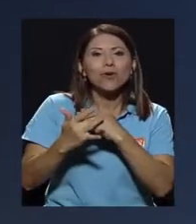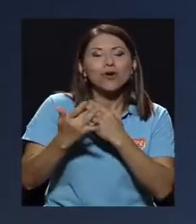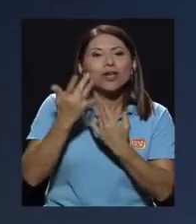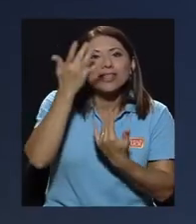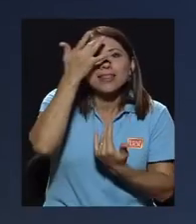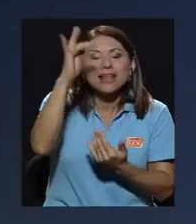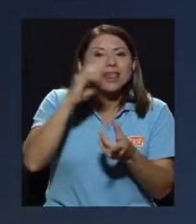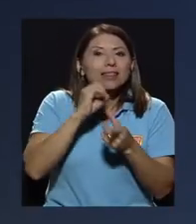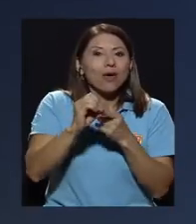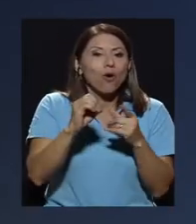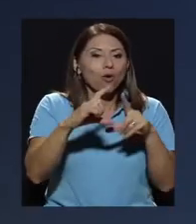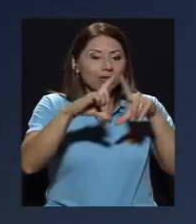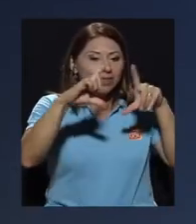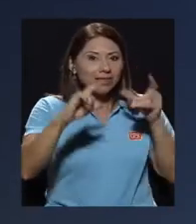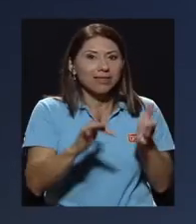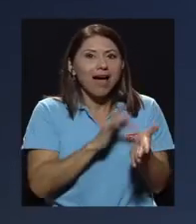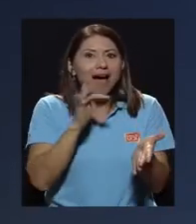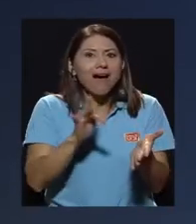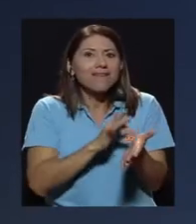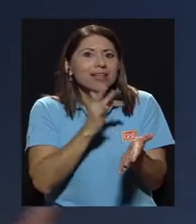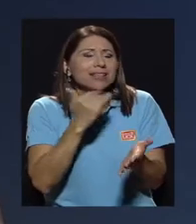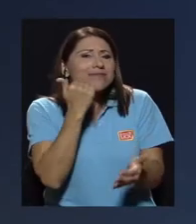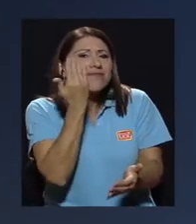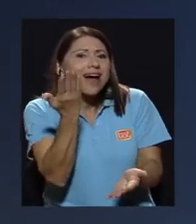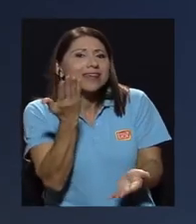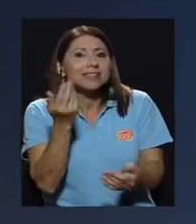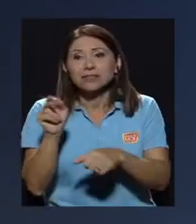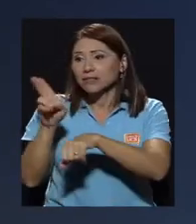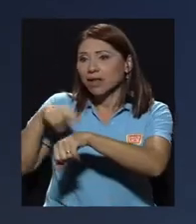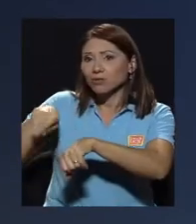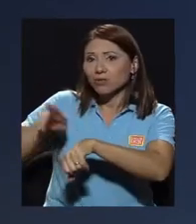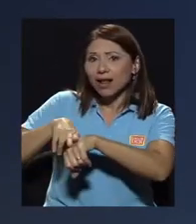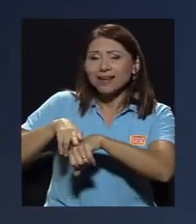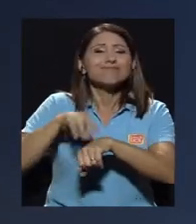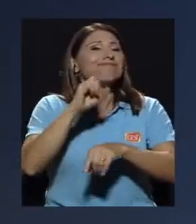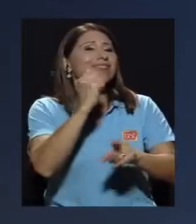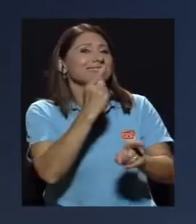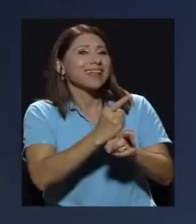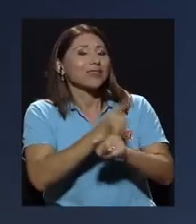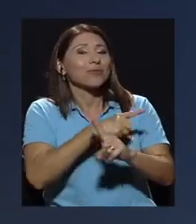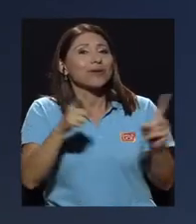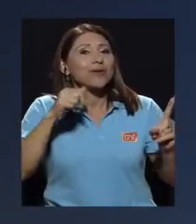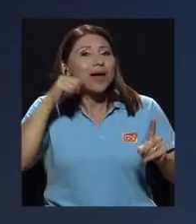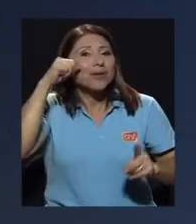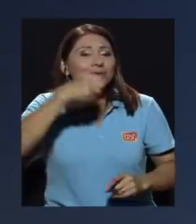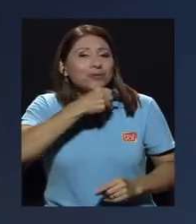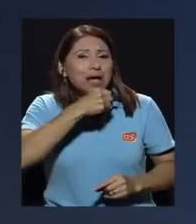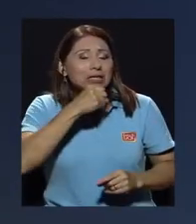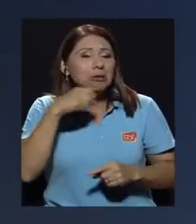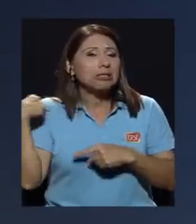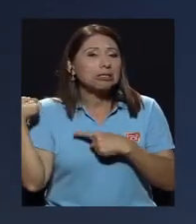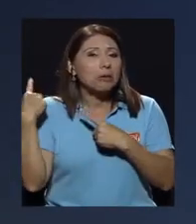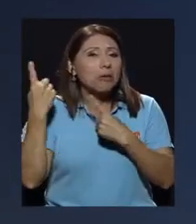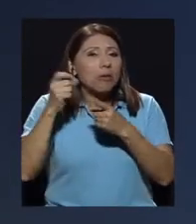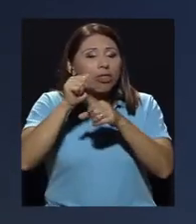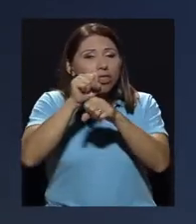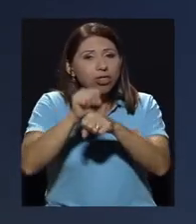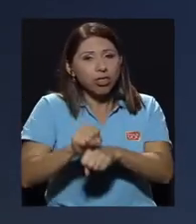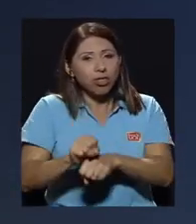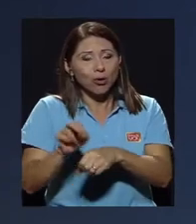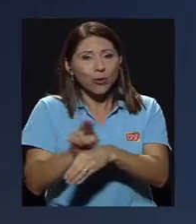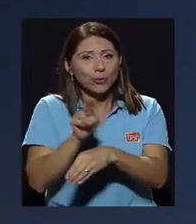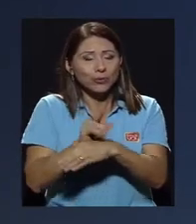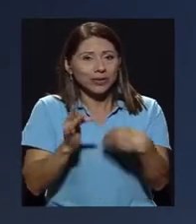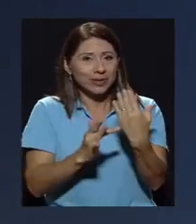tablet es súper fácil. natural. Natural, exacto, pero los adultos mayores se han tenido que venir acostumbrando a todo este uso de